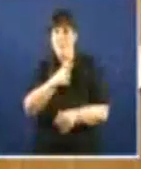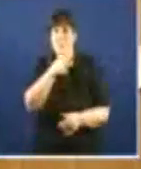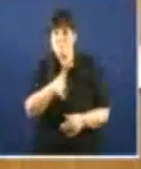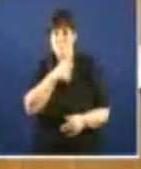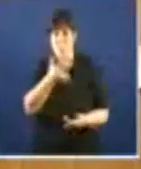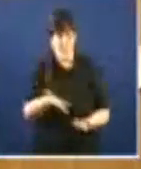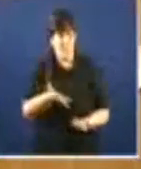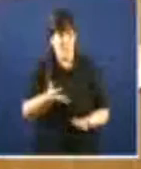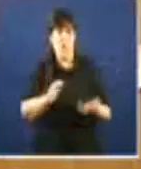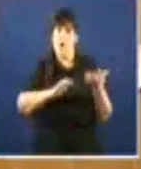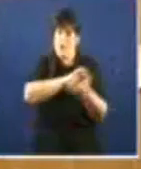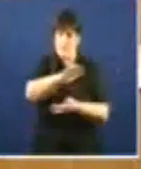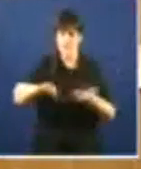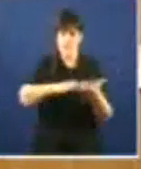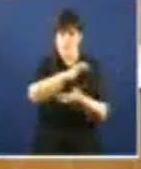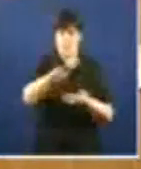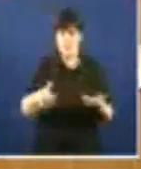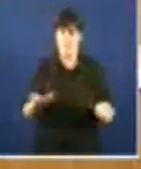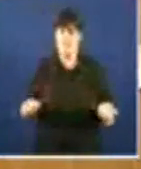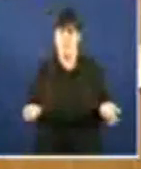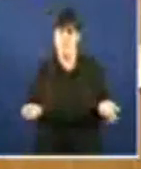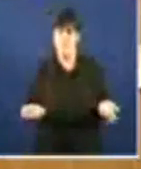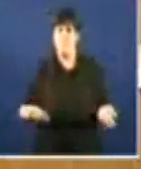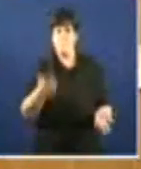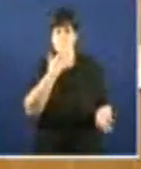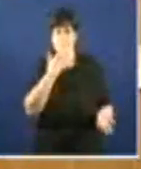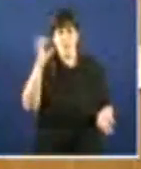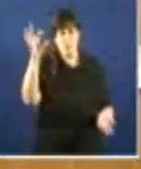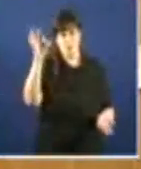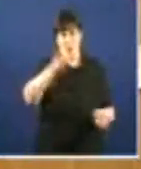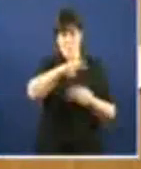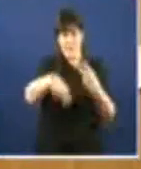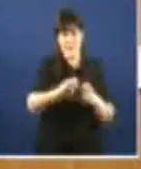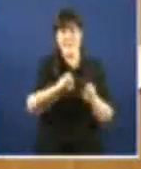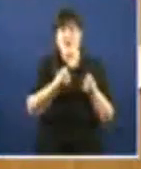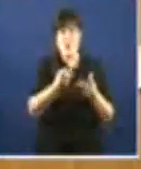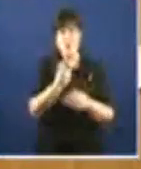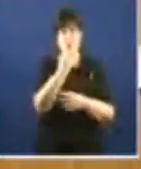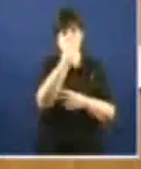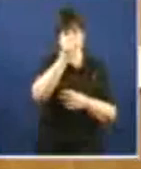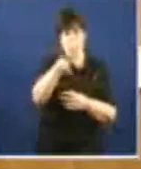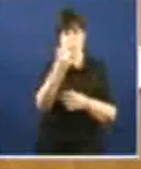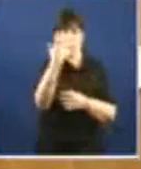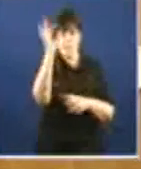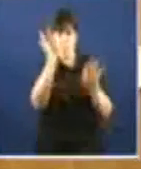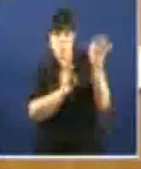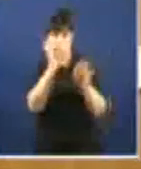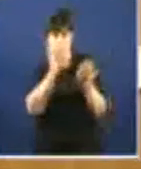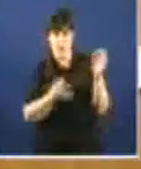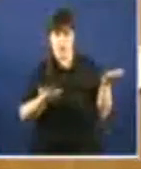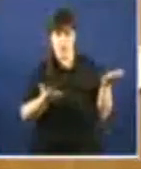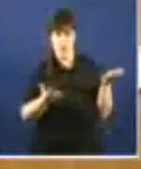de Sogama que non recicla, recicla o 1,5%, que non composta,